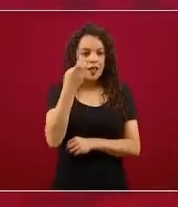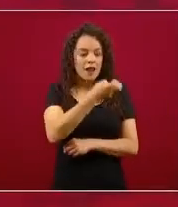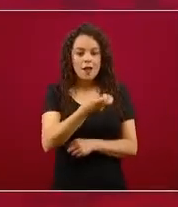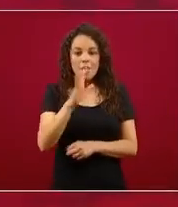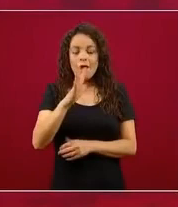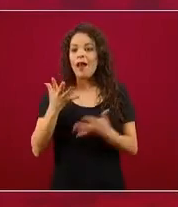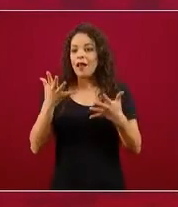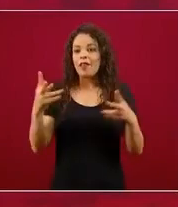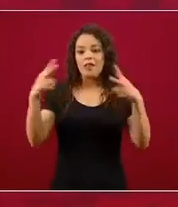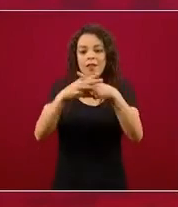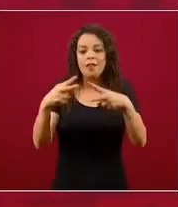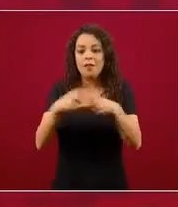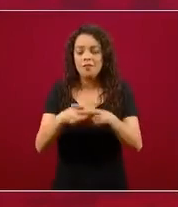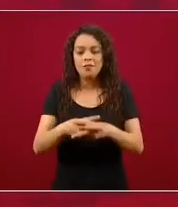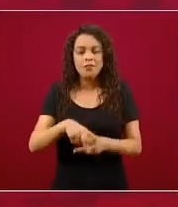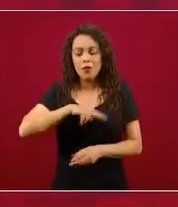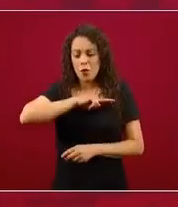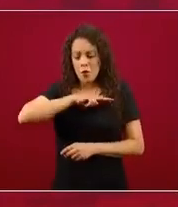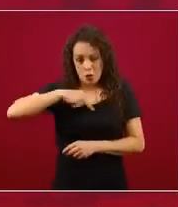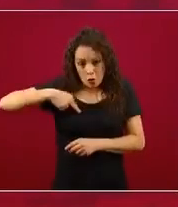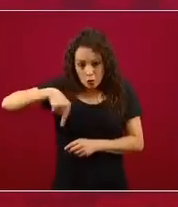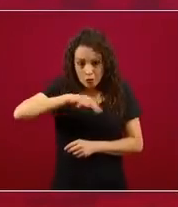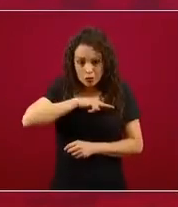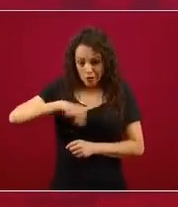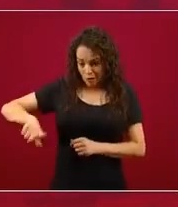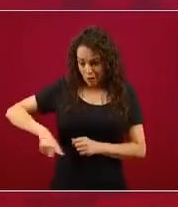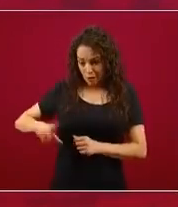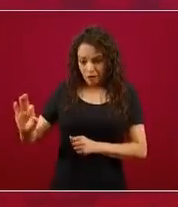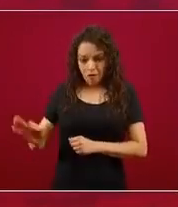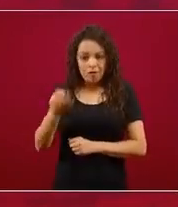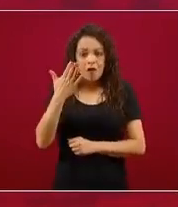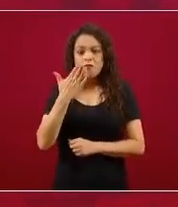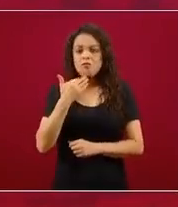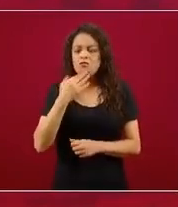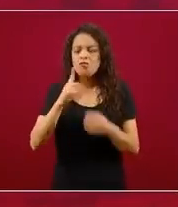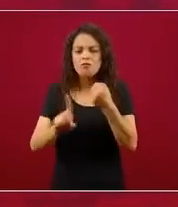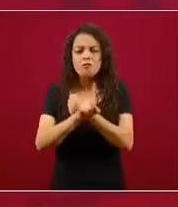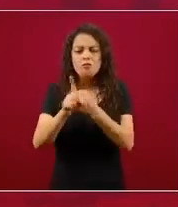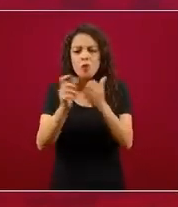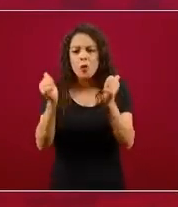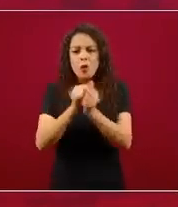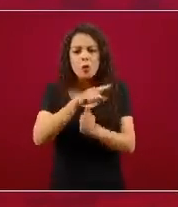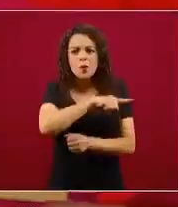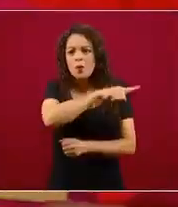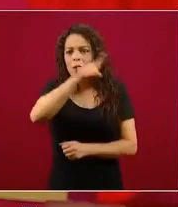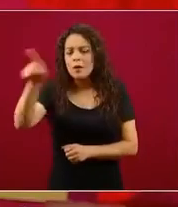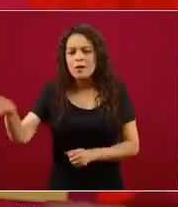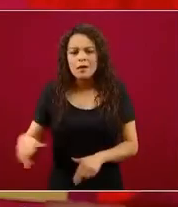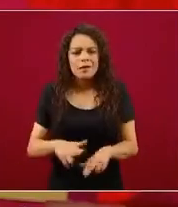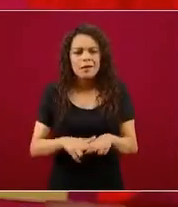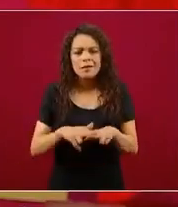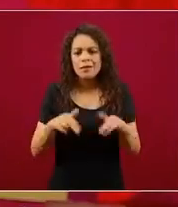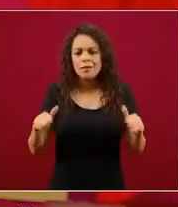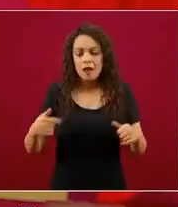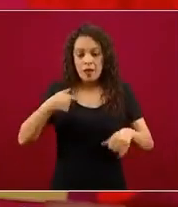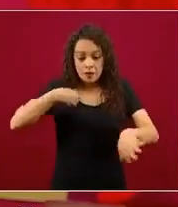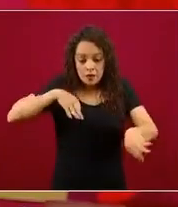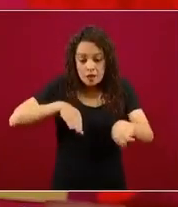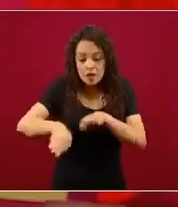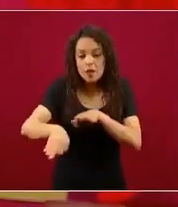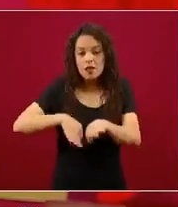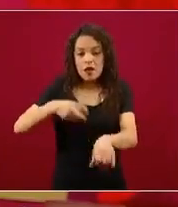no hay ninguna fisura, nosotros venimos a trabajar por el bienestar de las personas,